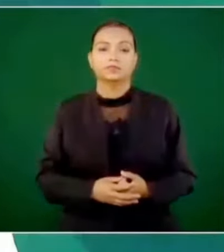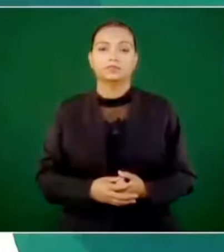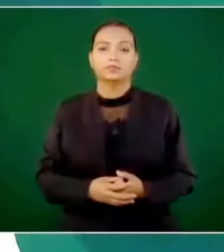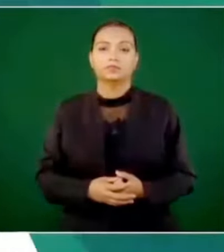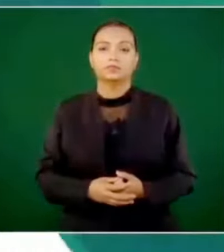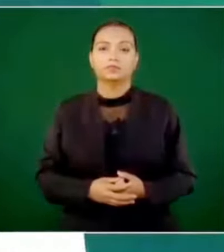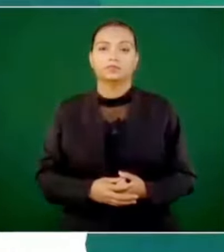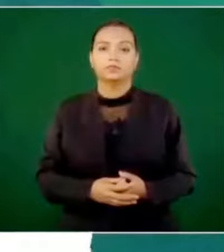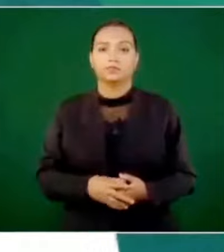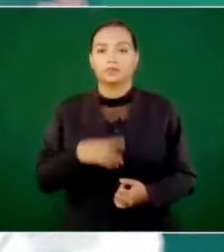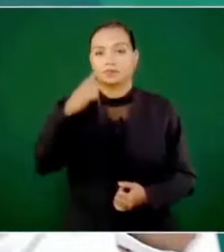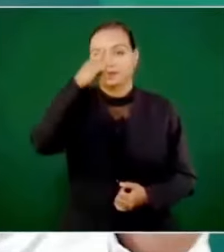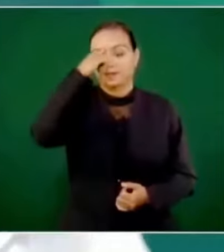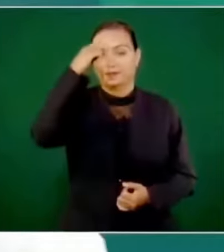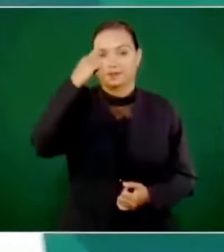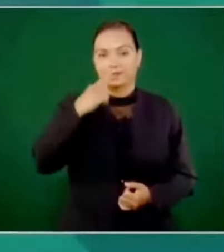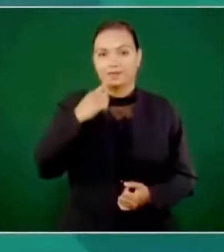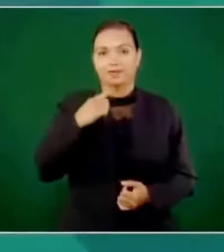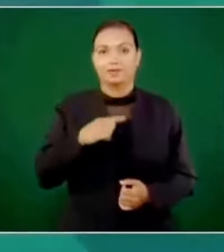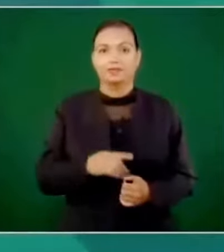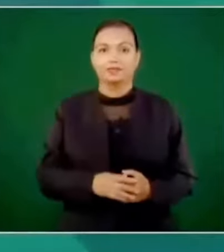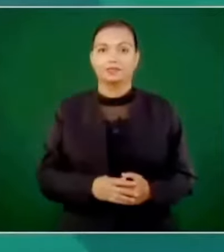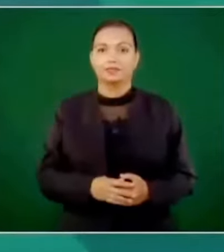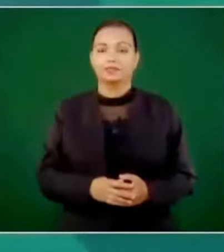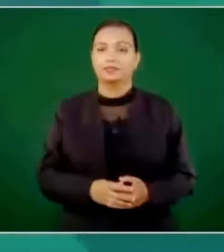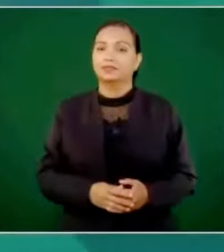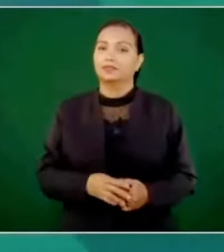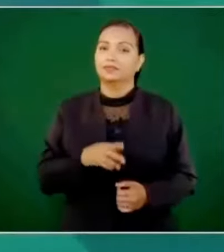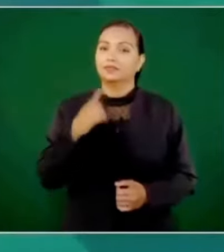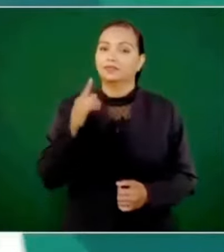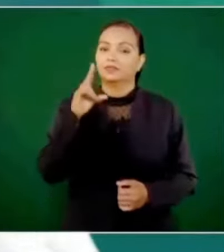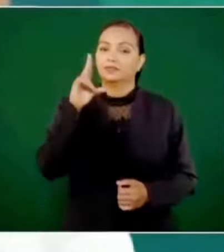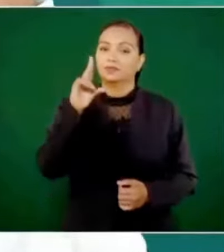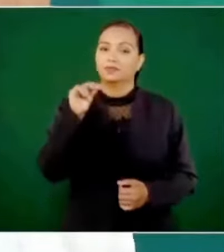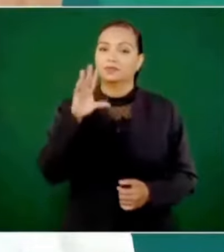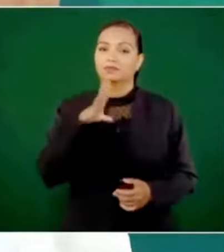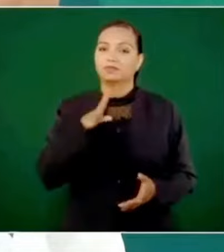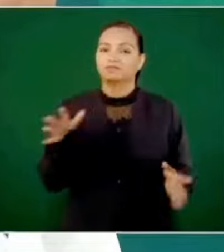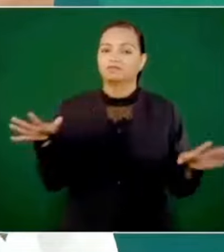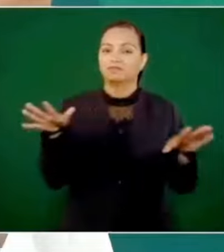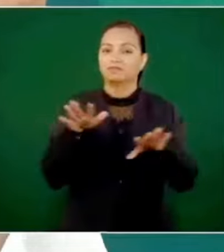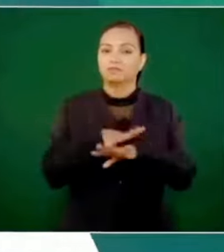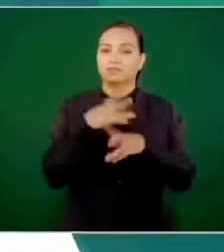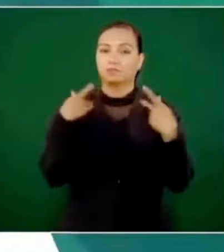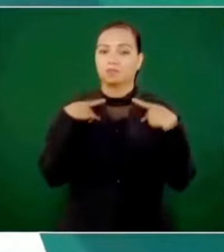para que no se manipulara al pueblo.